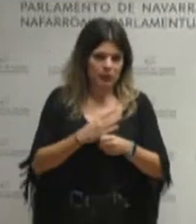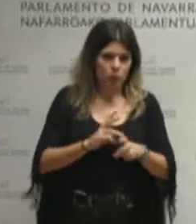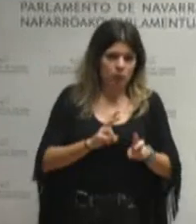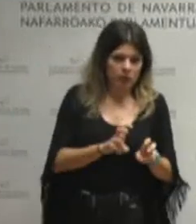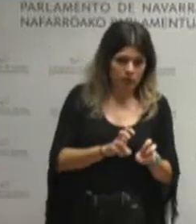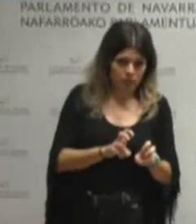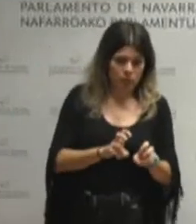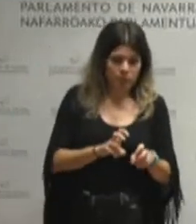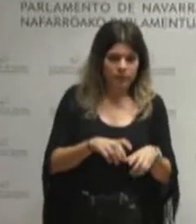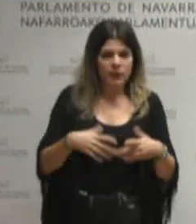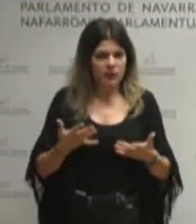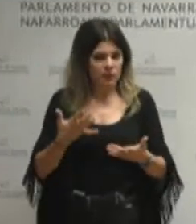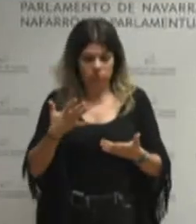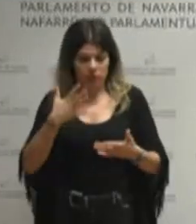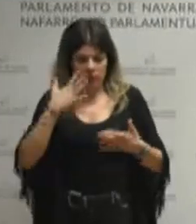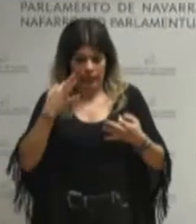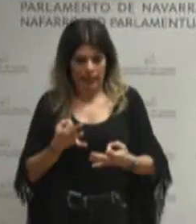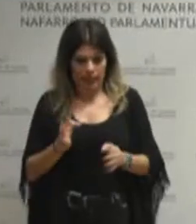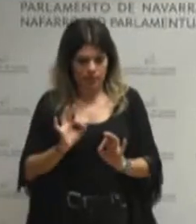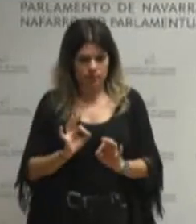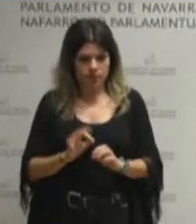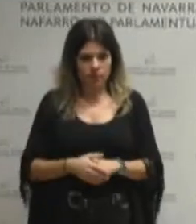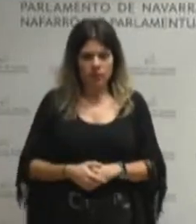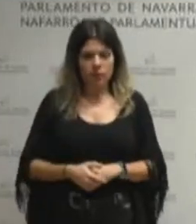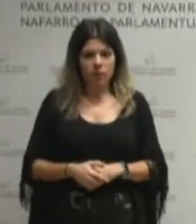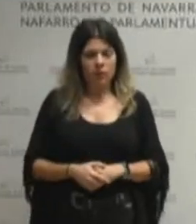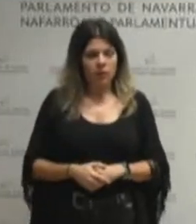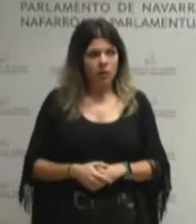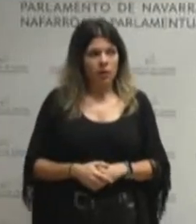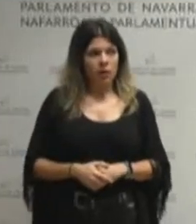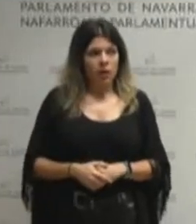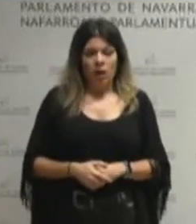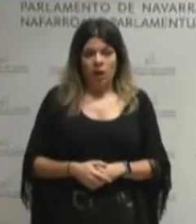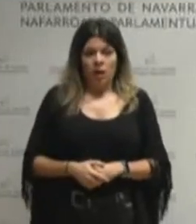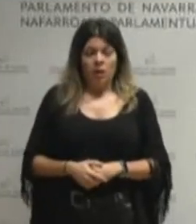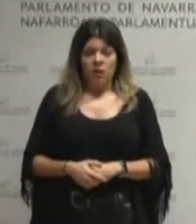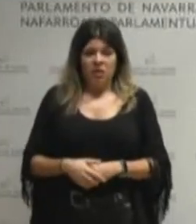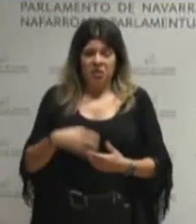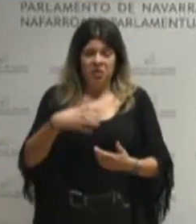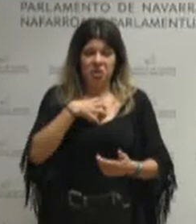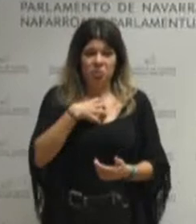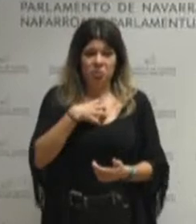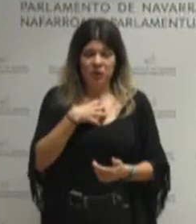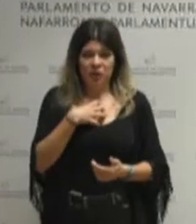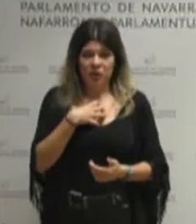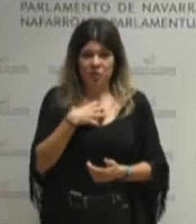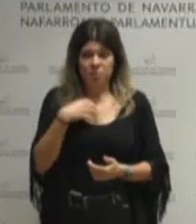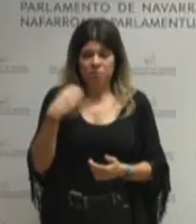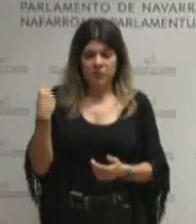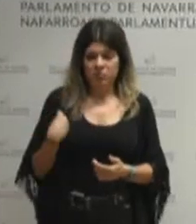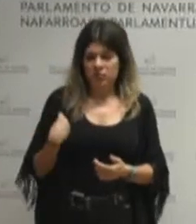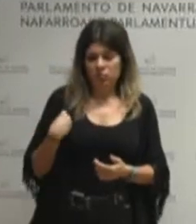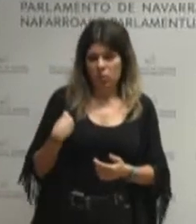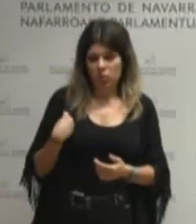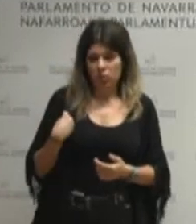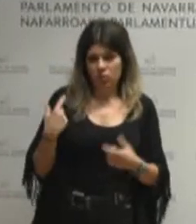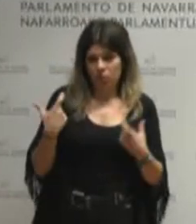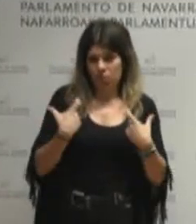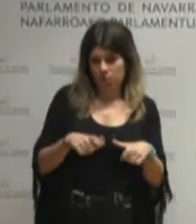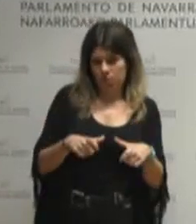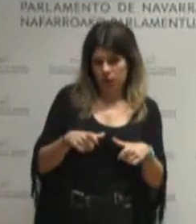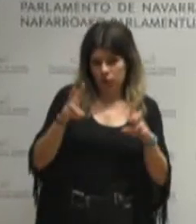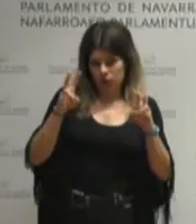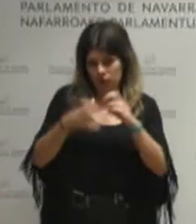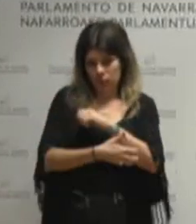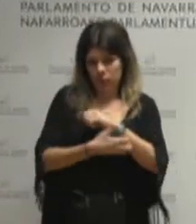realidad y no vale señora Chivite y lo volvemos a decir tal como lo dijimos en el pleno monográfico sobre la pobreza no vale con mirar al